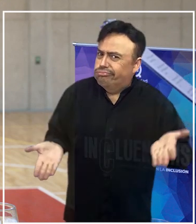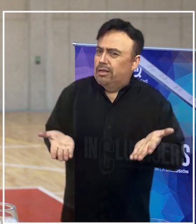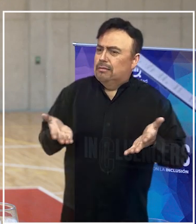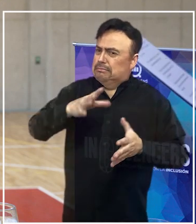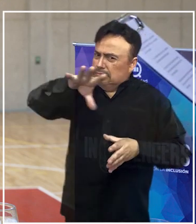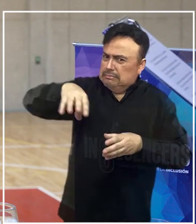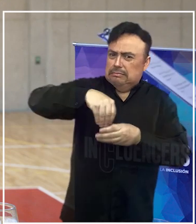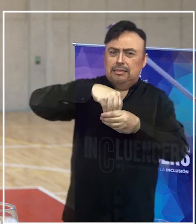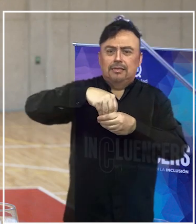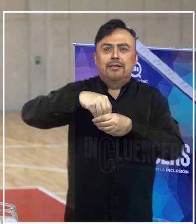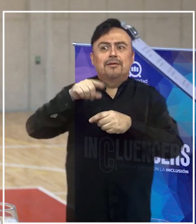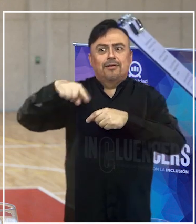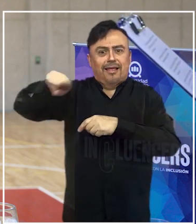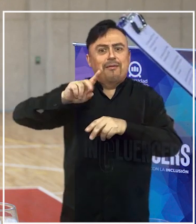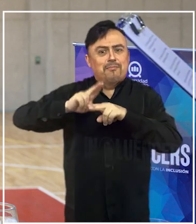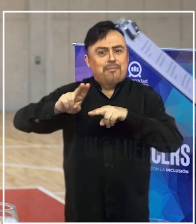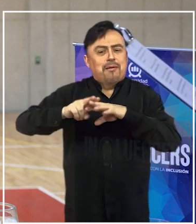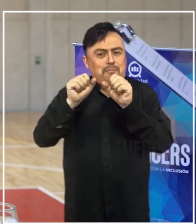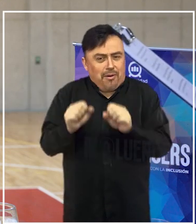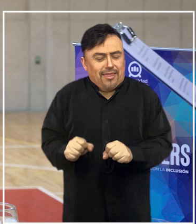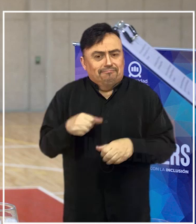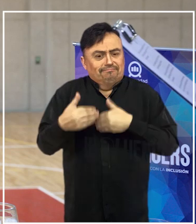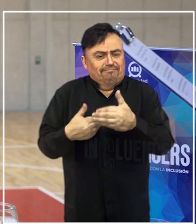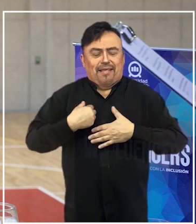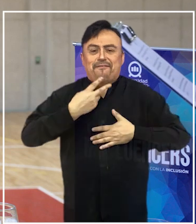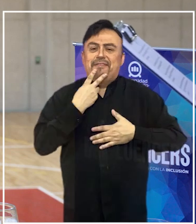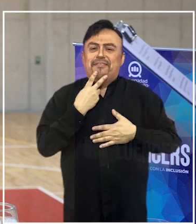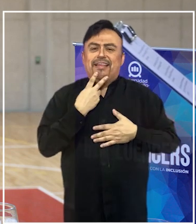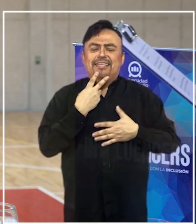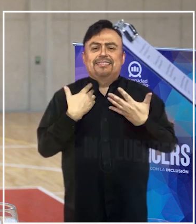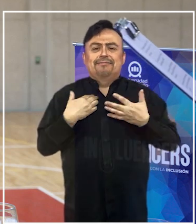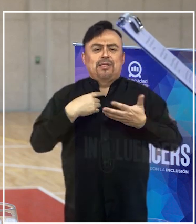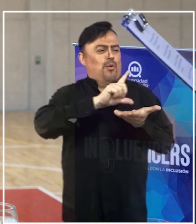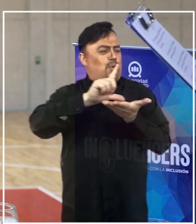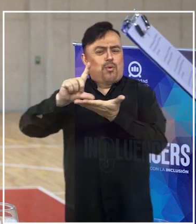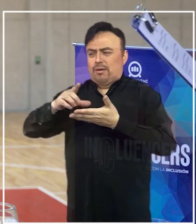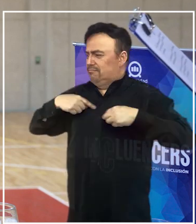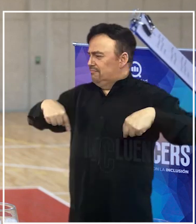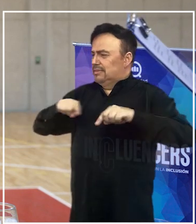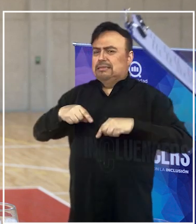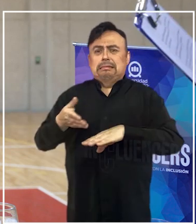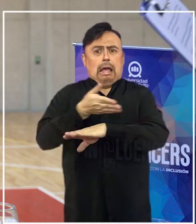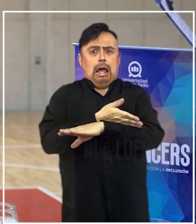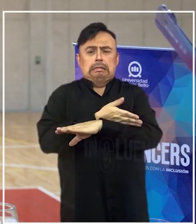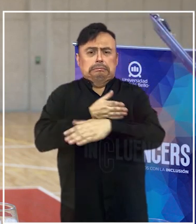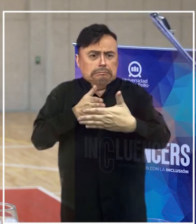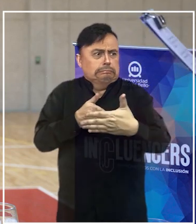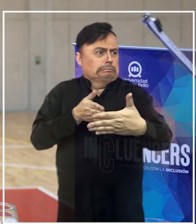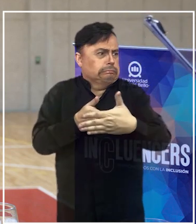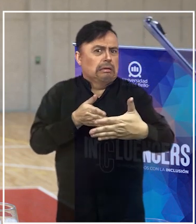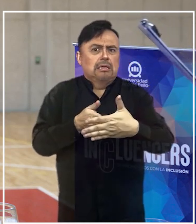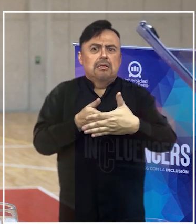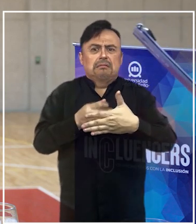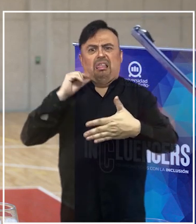hacen y les permiten vivir una serie de espacios que en otras condiciones a lo mejor serían más